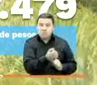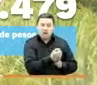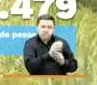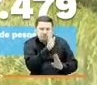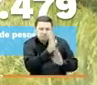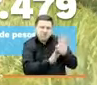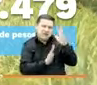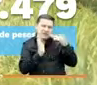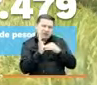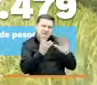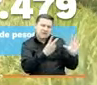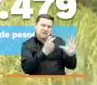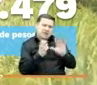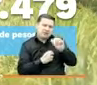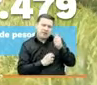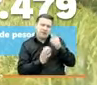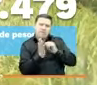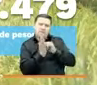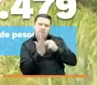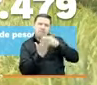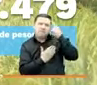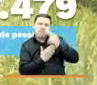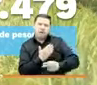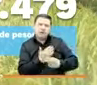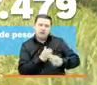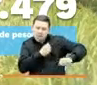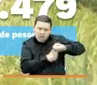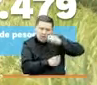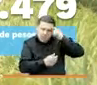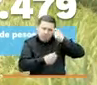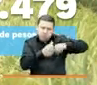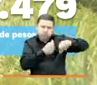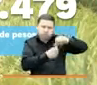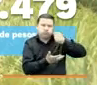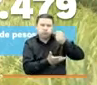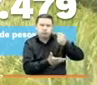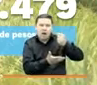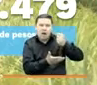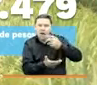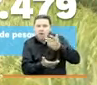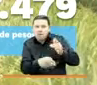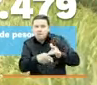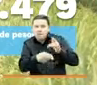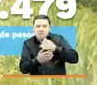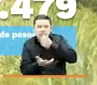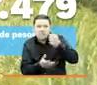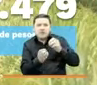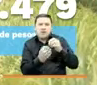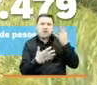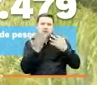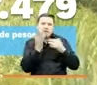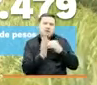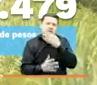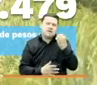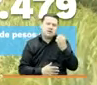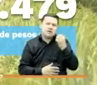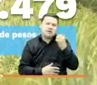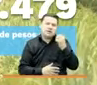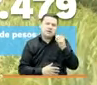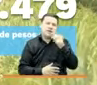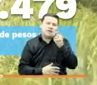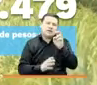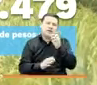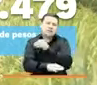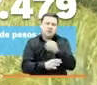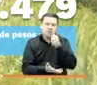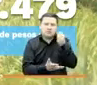5 mil 710 proyectos productivos con la entrega de incentivos monetarios por valor de 15 mil 337 millones